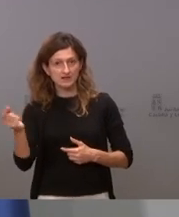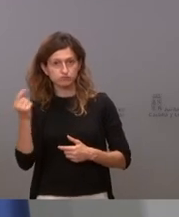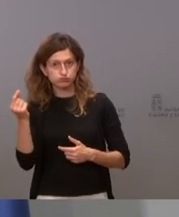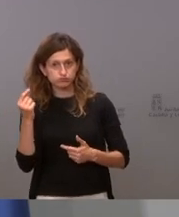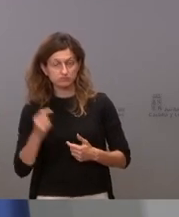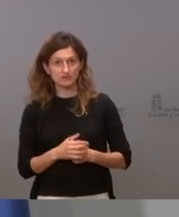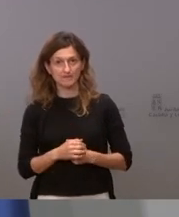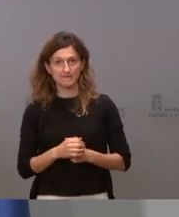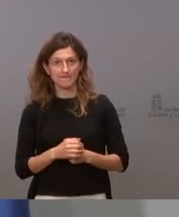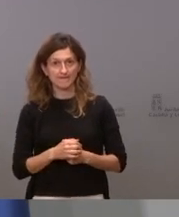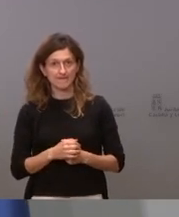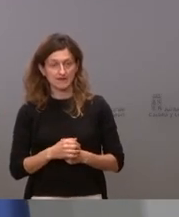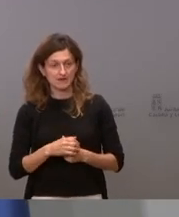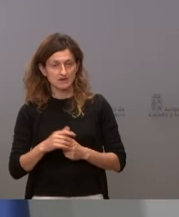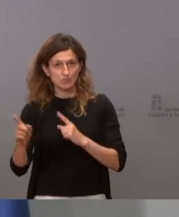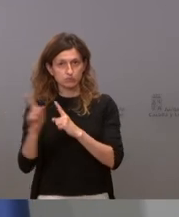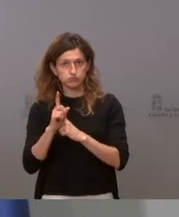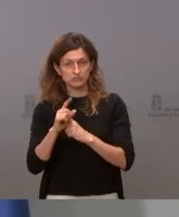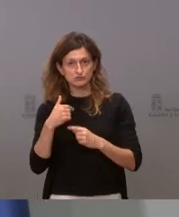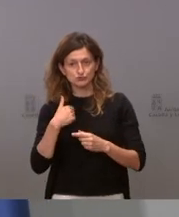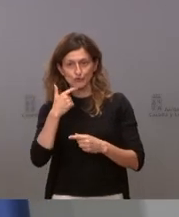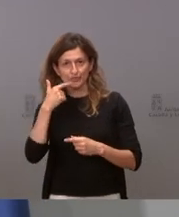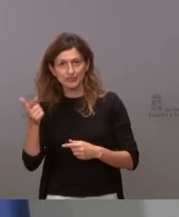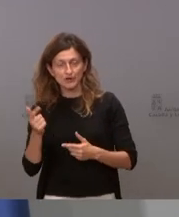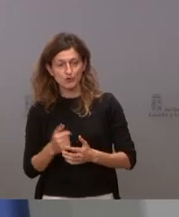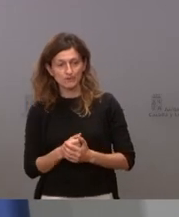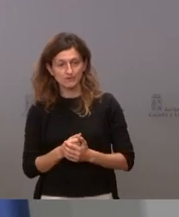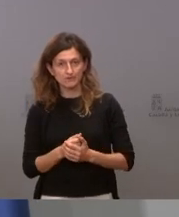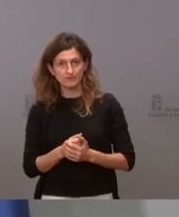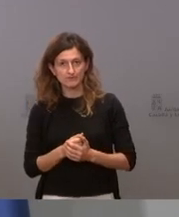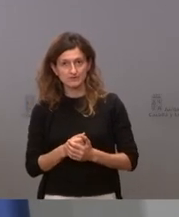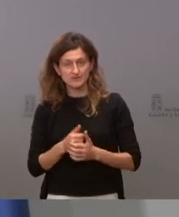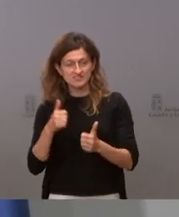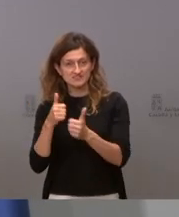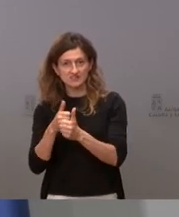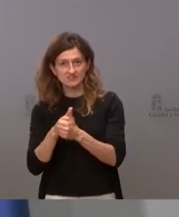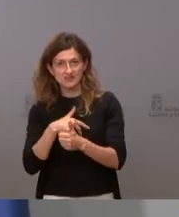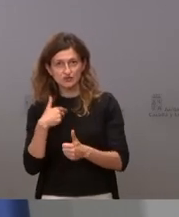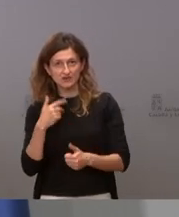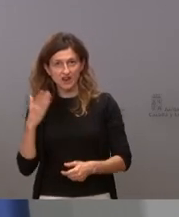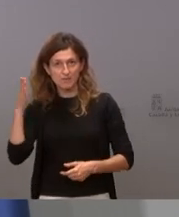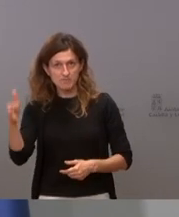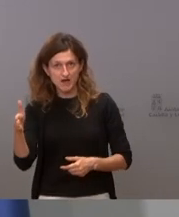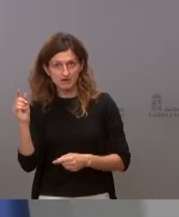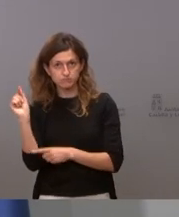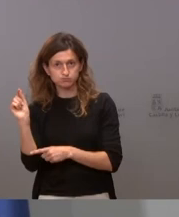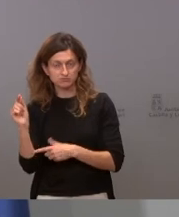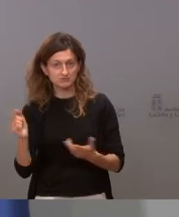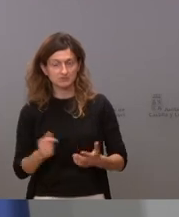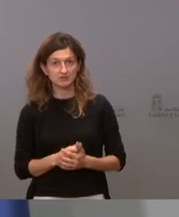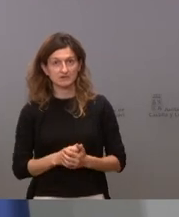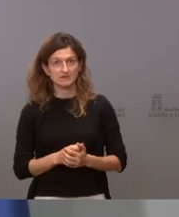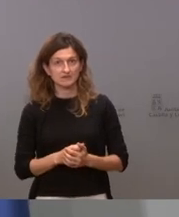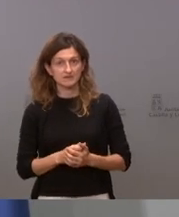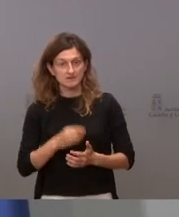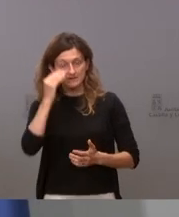charlas de reivindicación y yo le mando al secretario general a decirle eso estoy seguro que